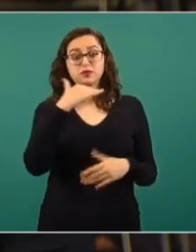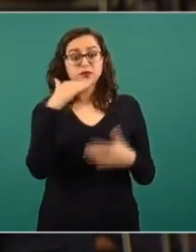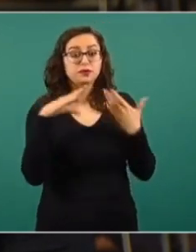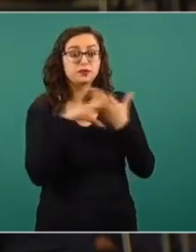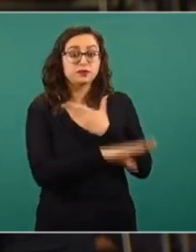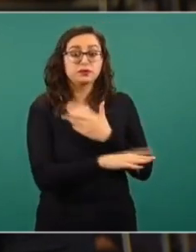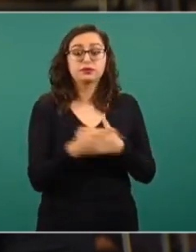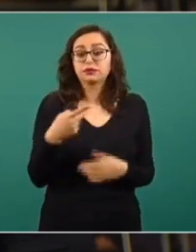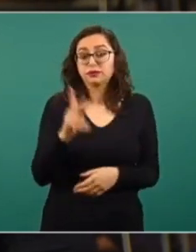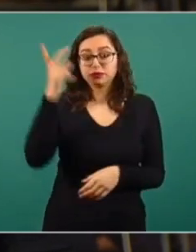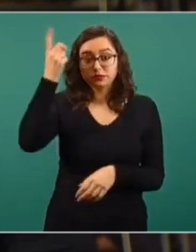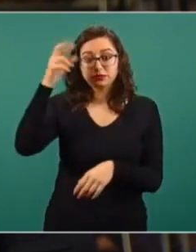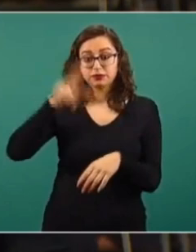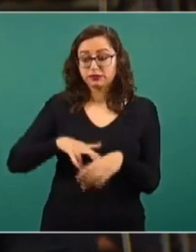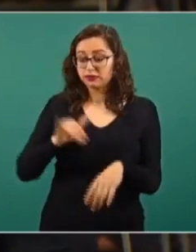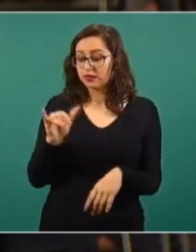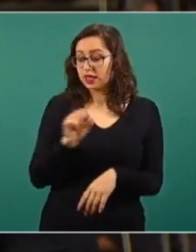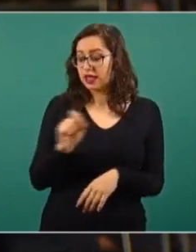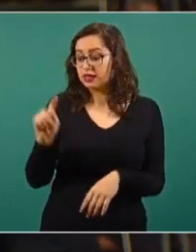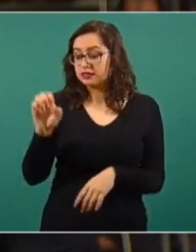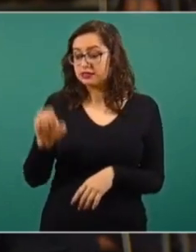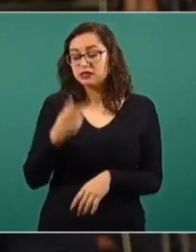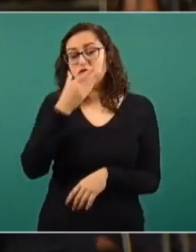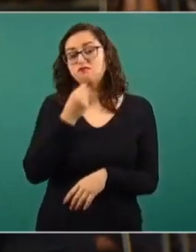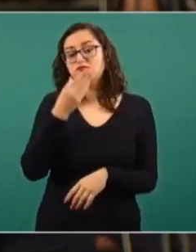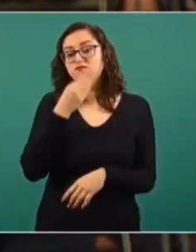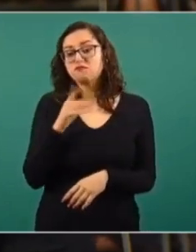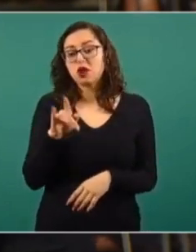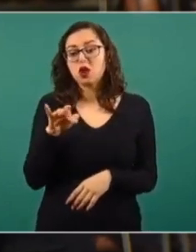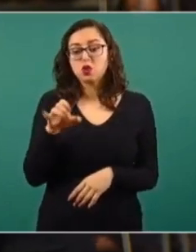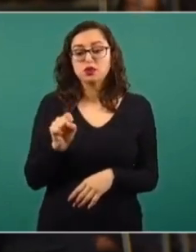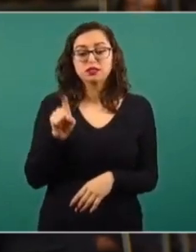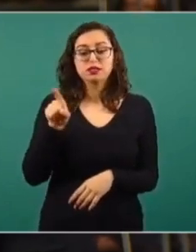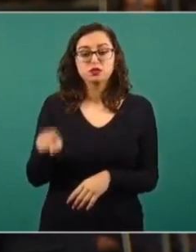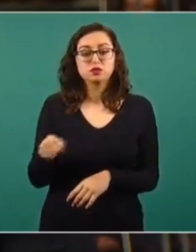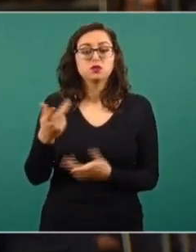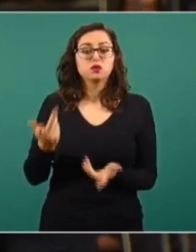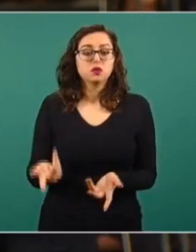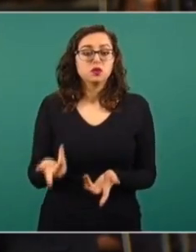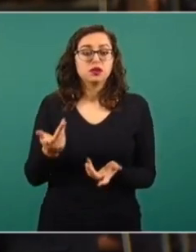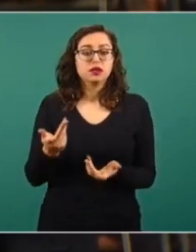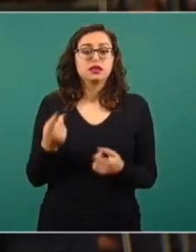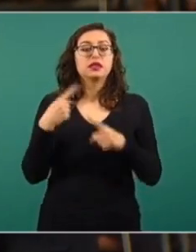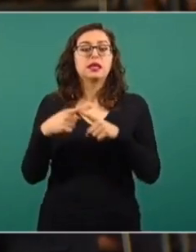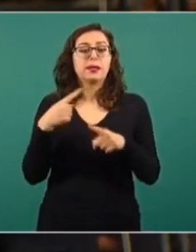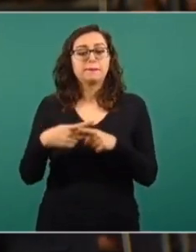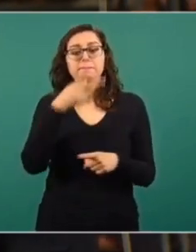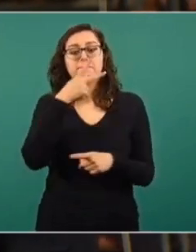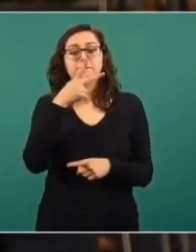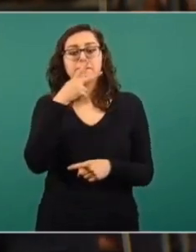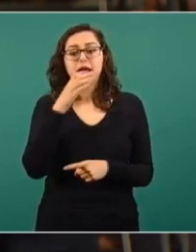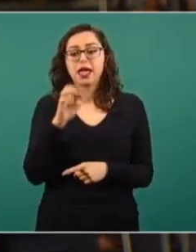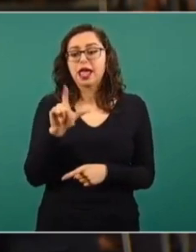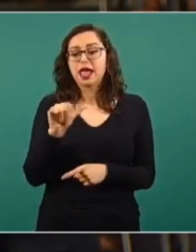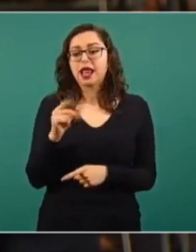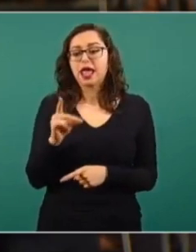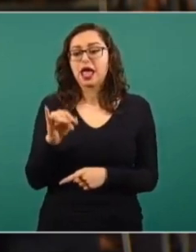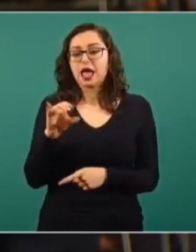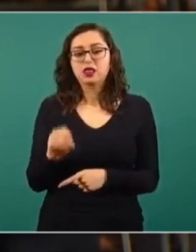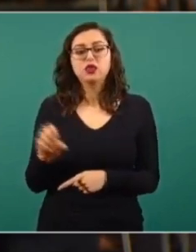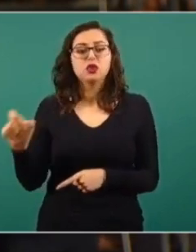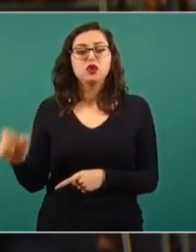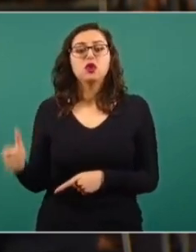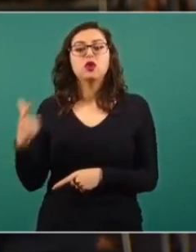Antonio Ramírez Pineda, quien por cierto es hijo de Eladio Ramírez, es gobernador de